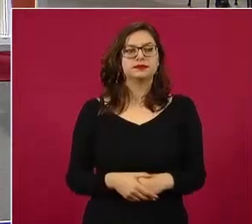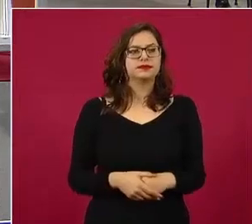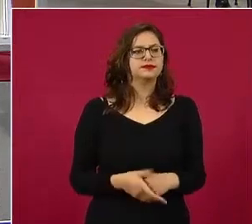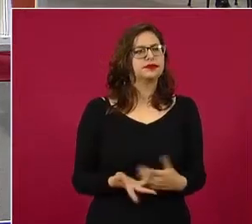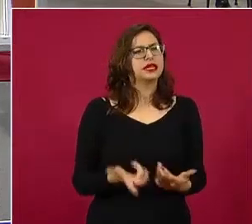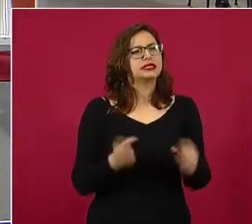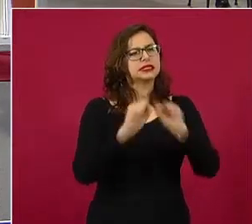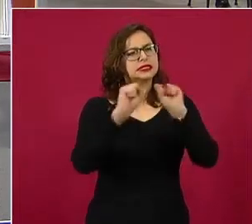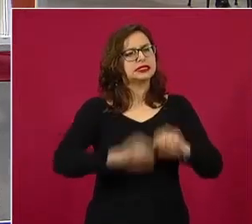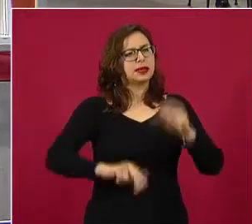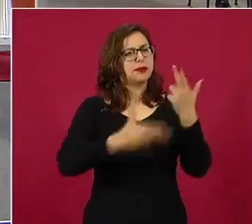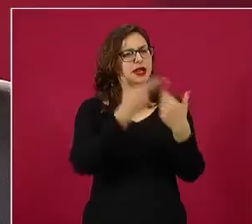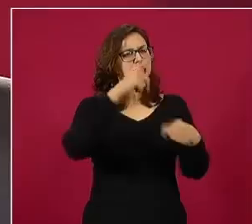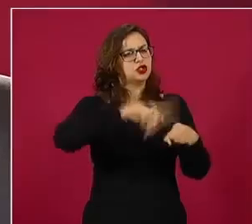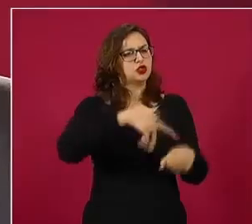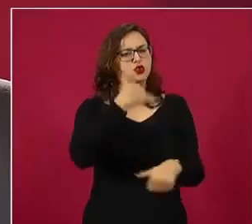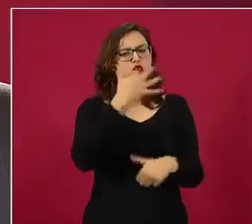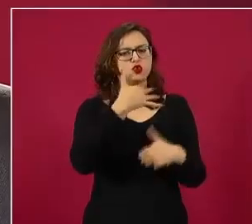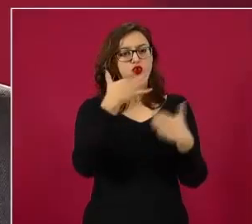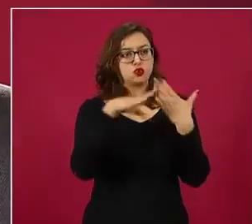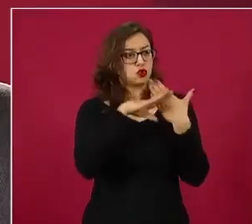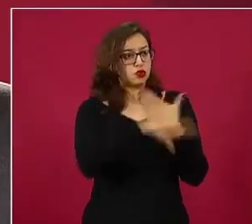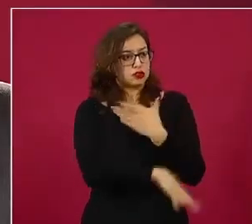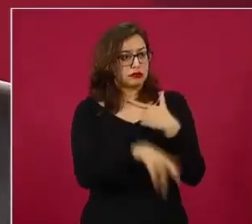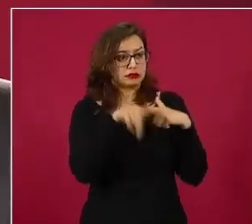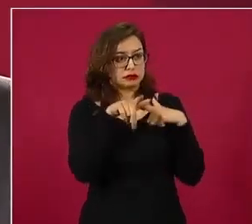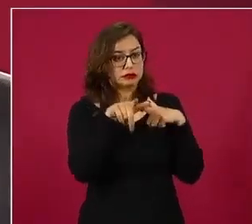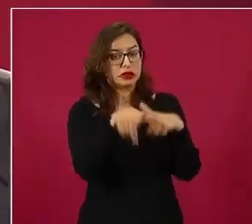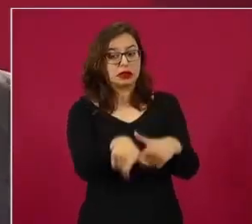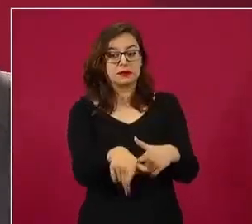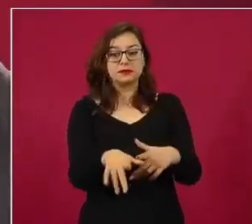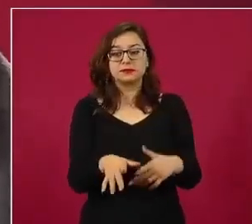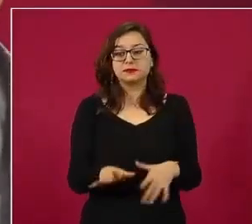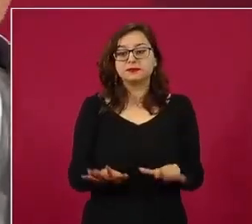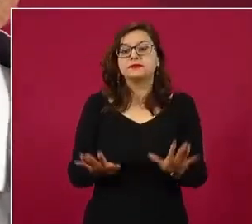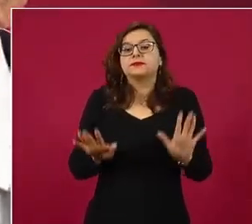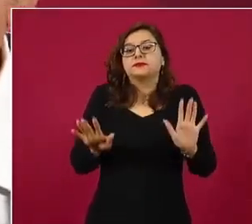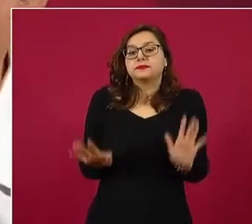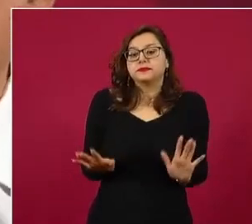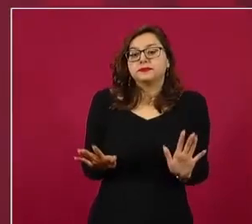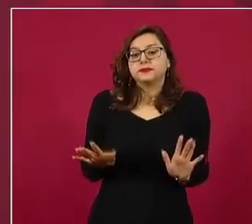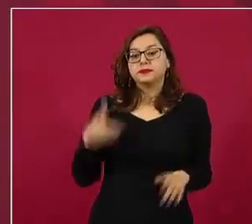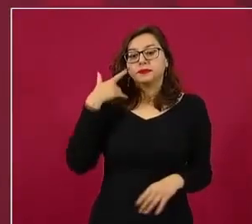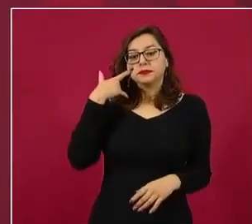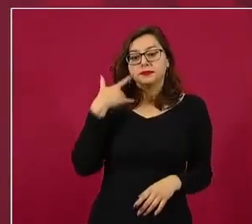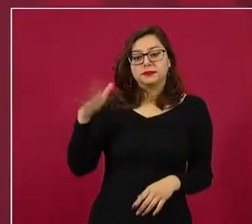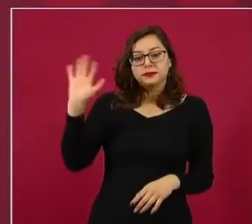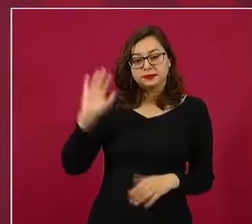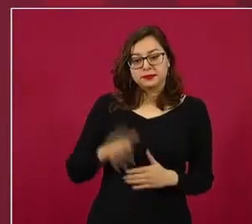Vamos a ver, porque existe la